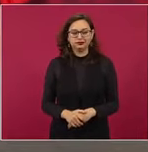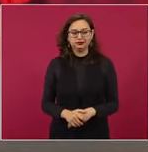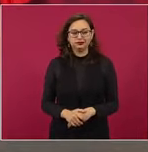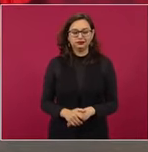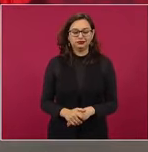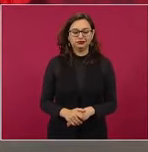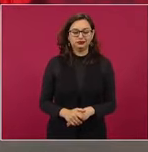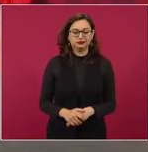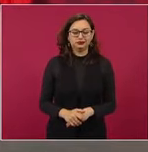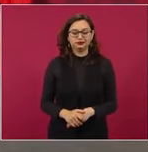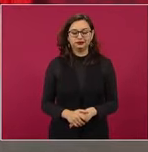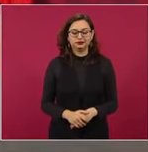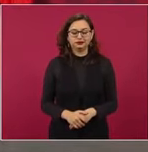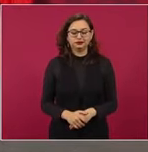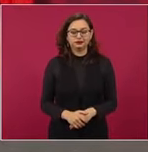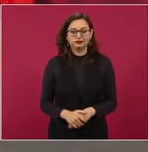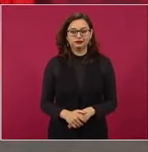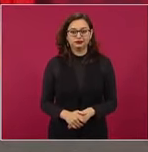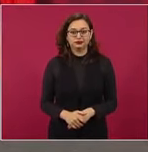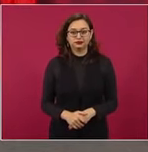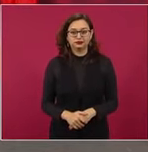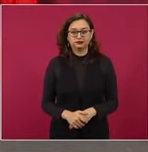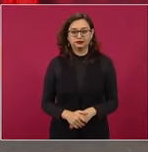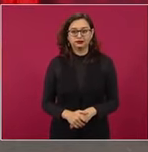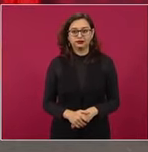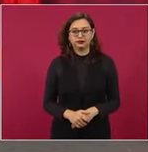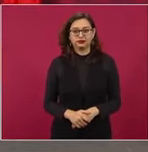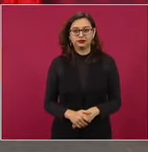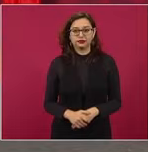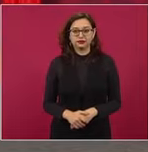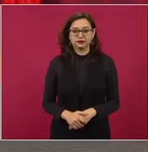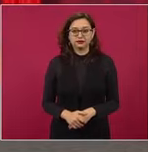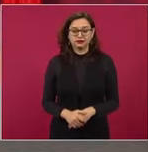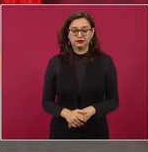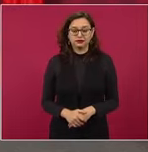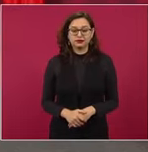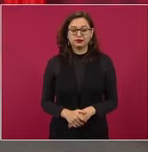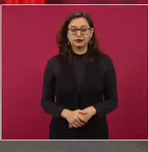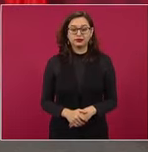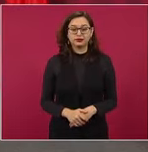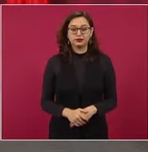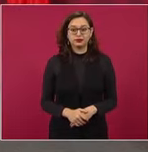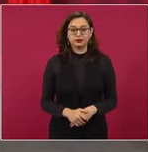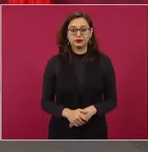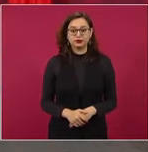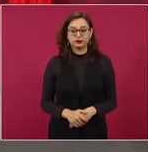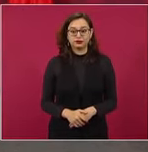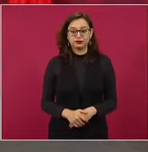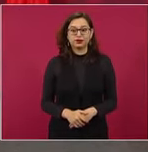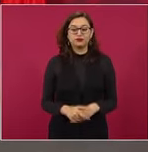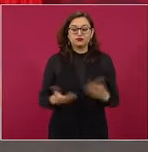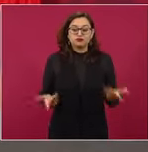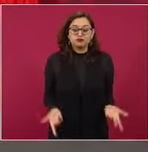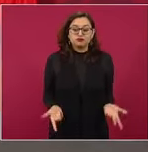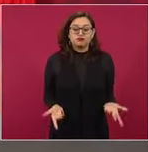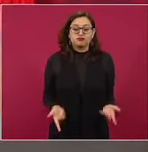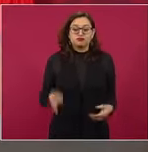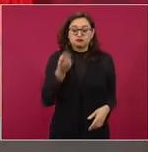Y acerca de nuestra honestidad,